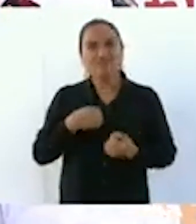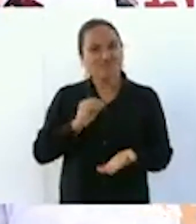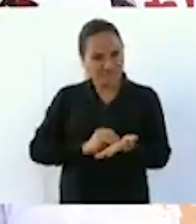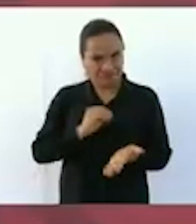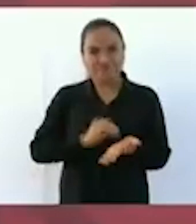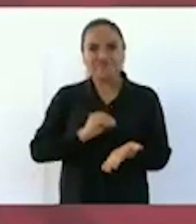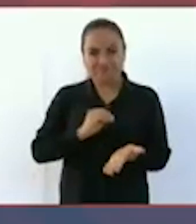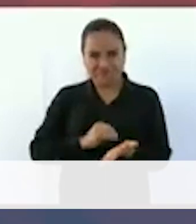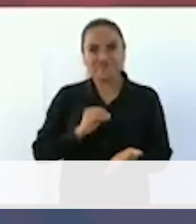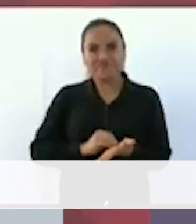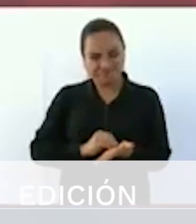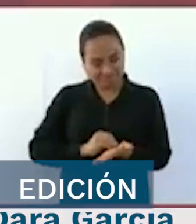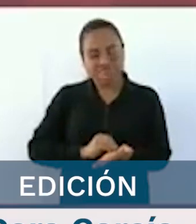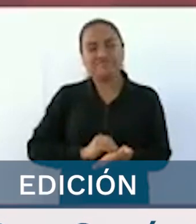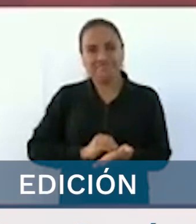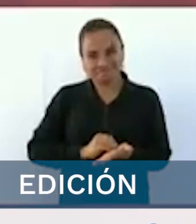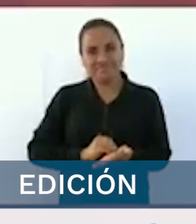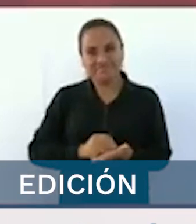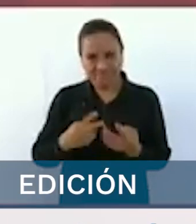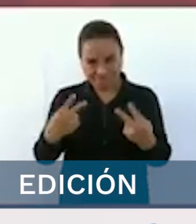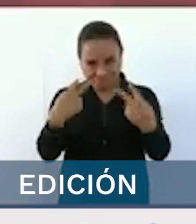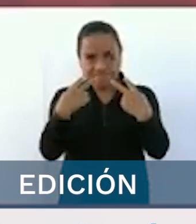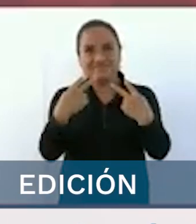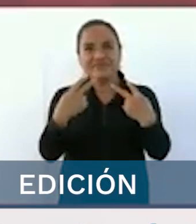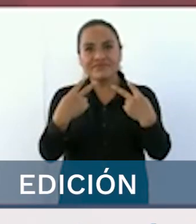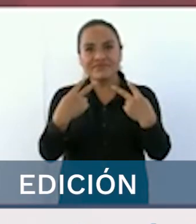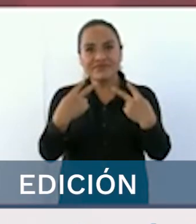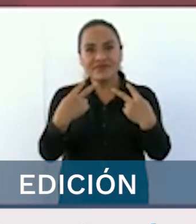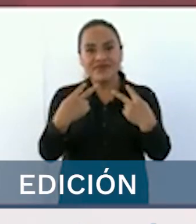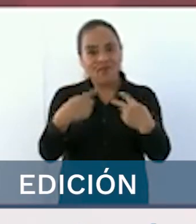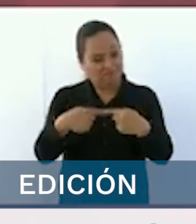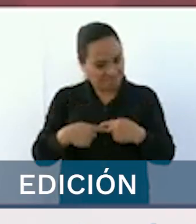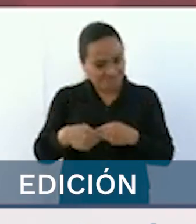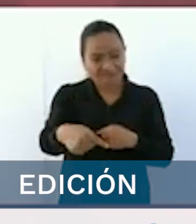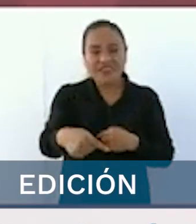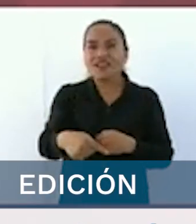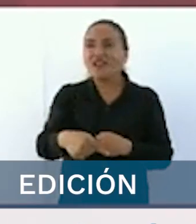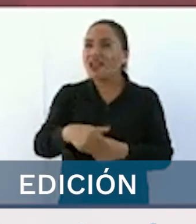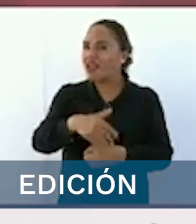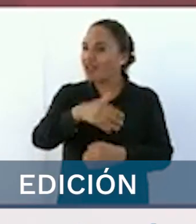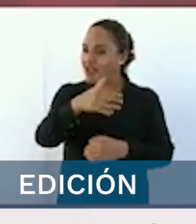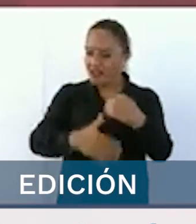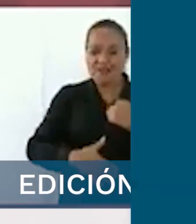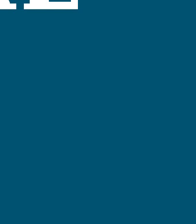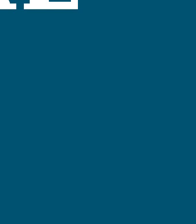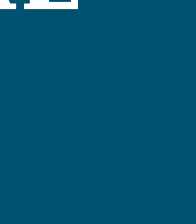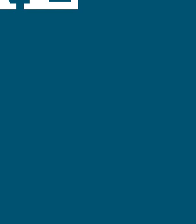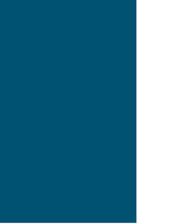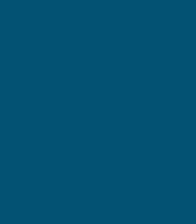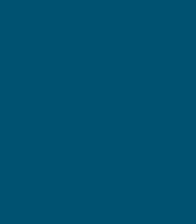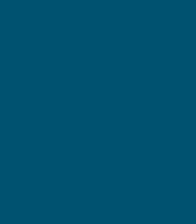vamos a terminar la transformación de México.